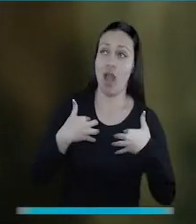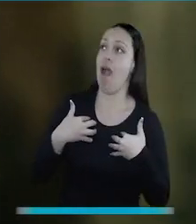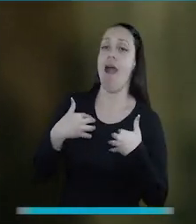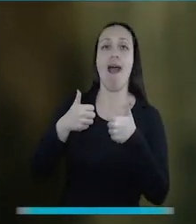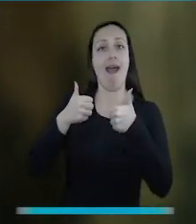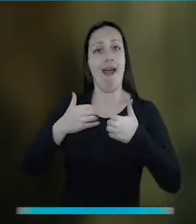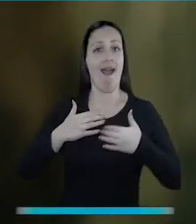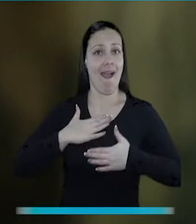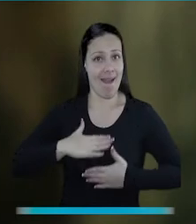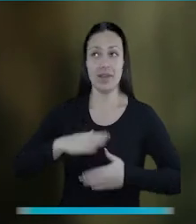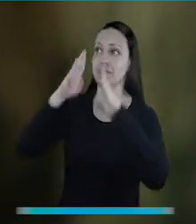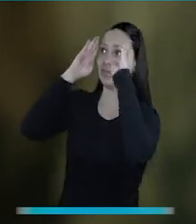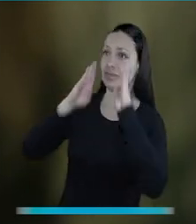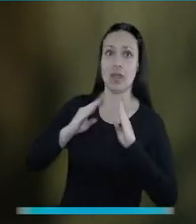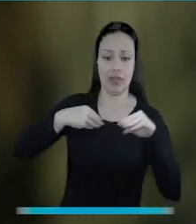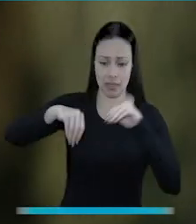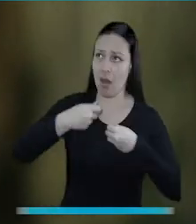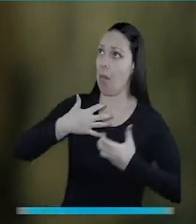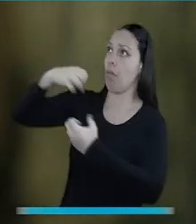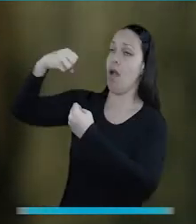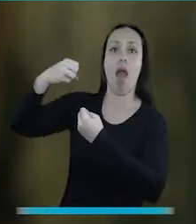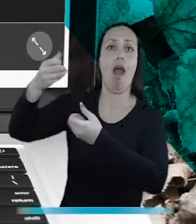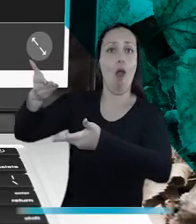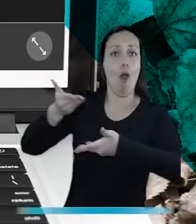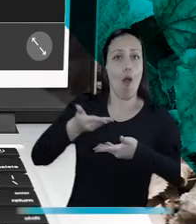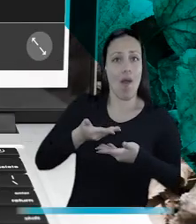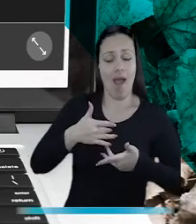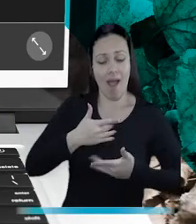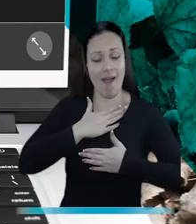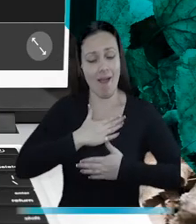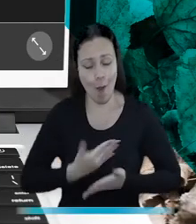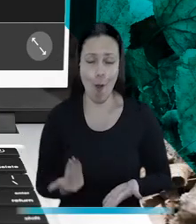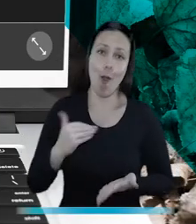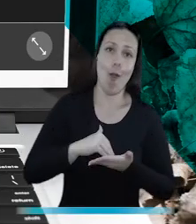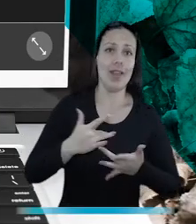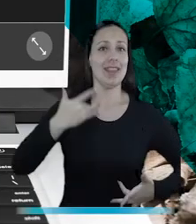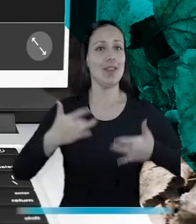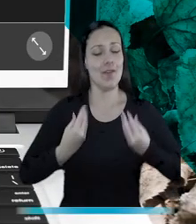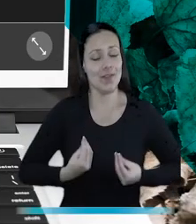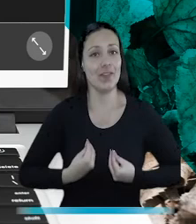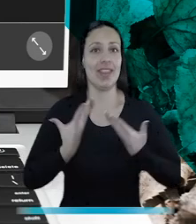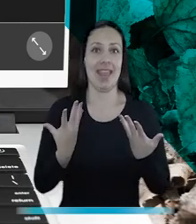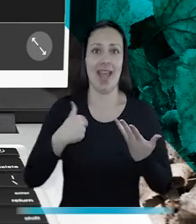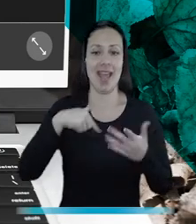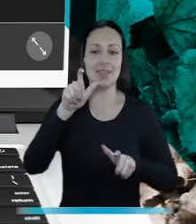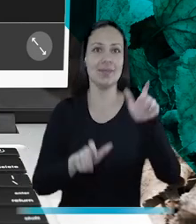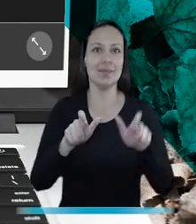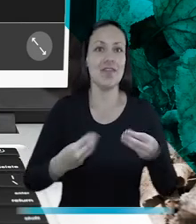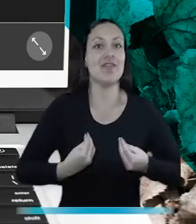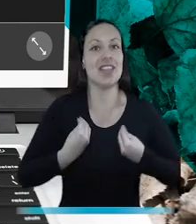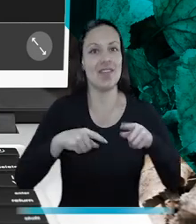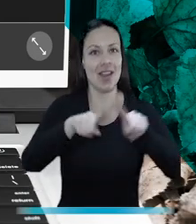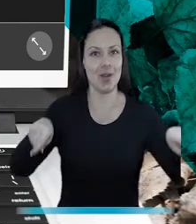reciban sus tierras en esas condiciones mínimas de vida digna y empiecen de nuevo a disfrutarlas reintegrándose